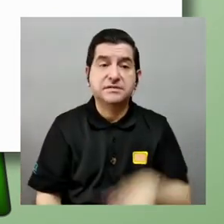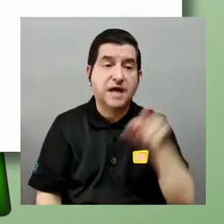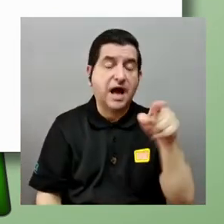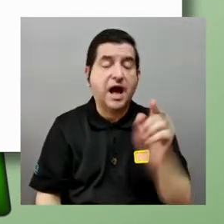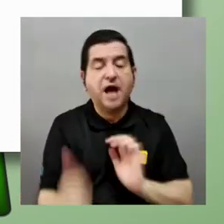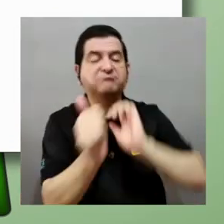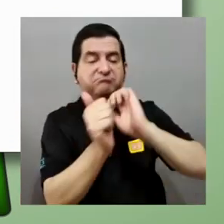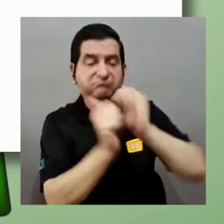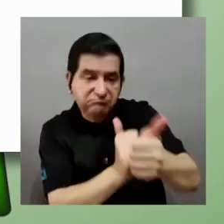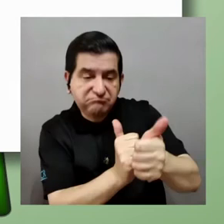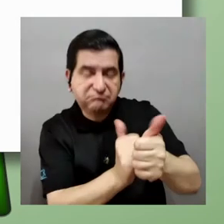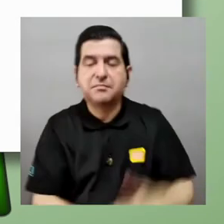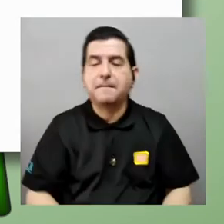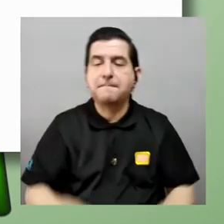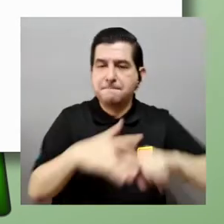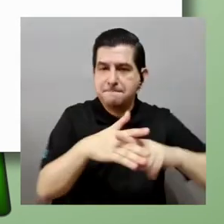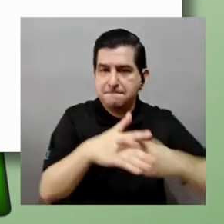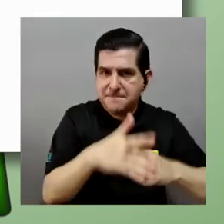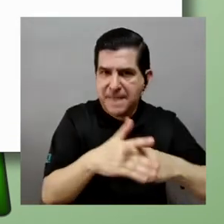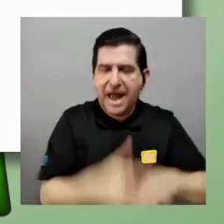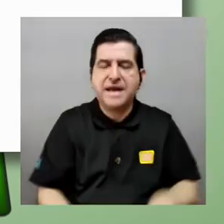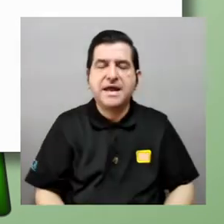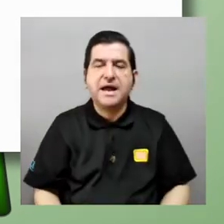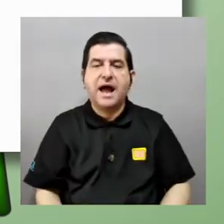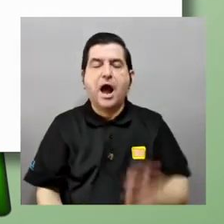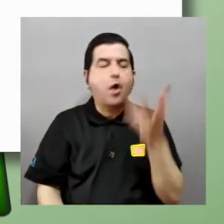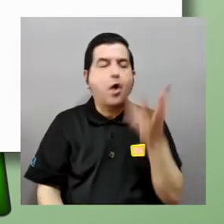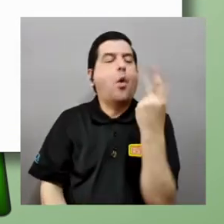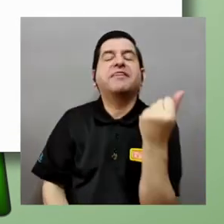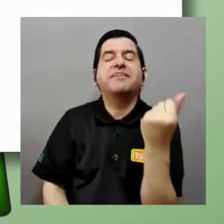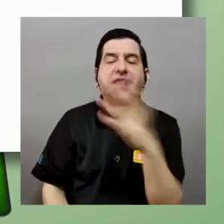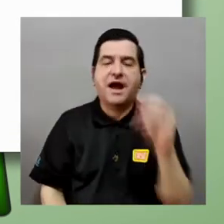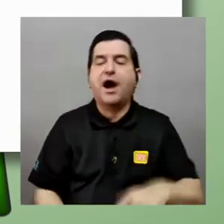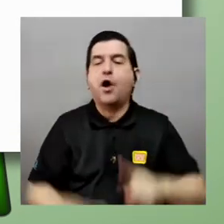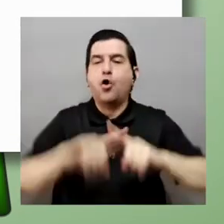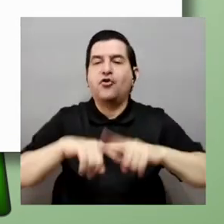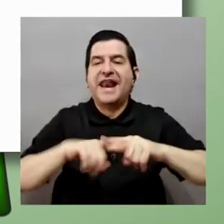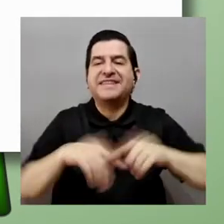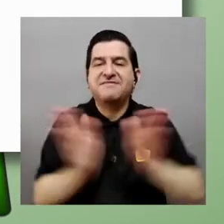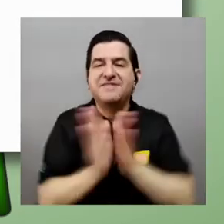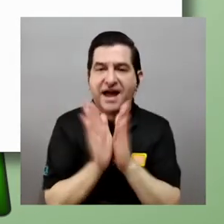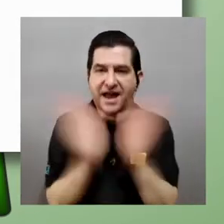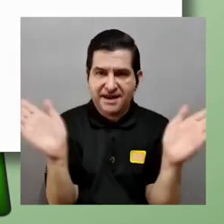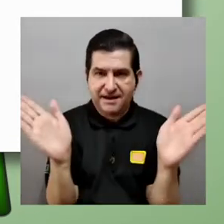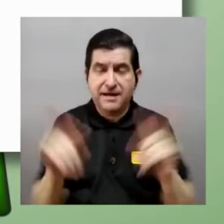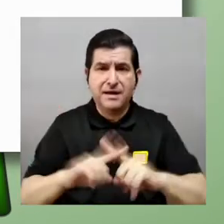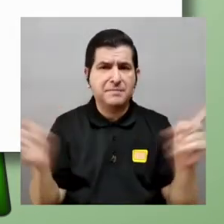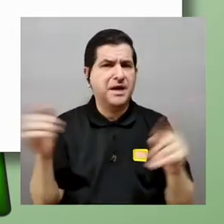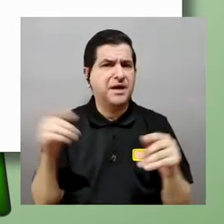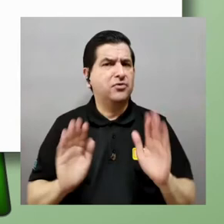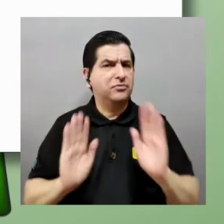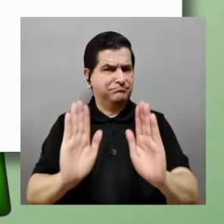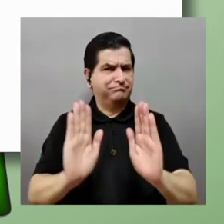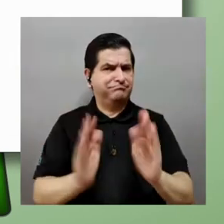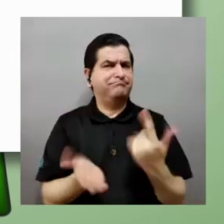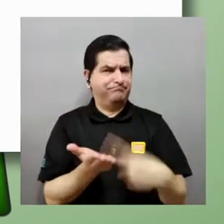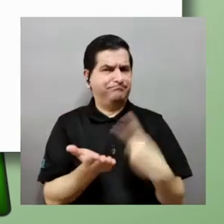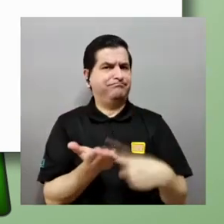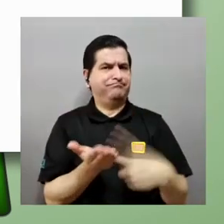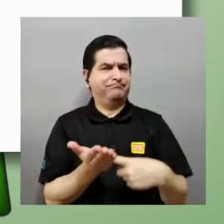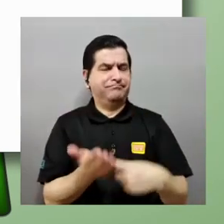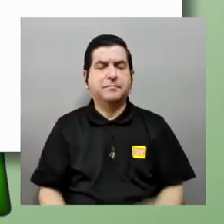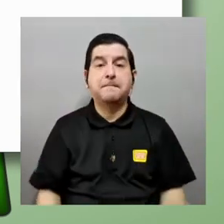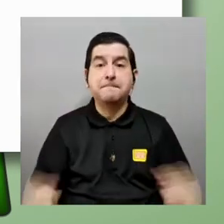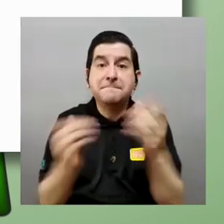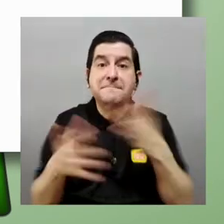hubo o fue superado por la mecánica cuántica o por la relatividad general pero hay mucha tela que cortar